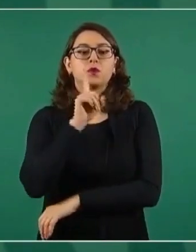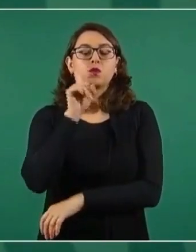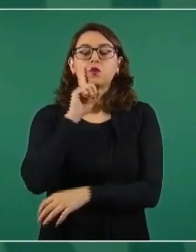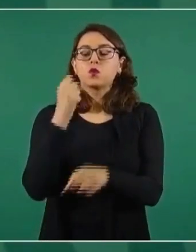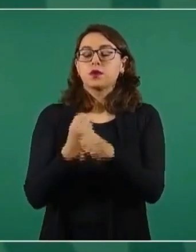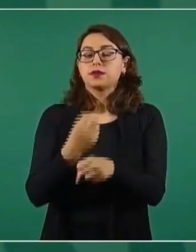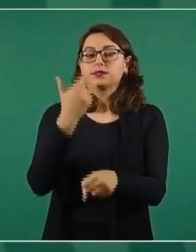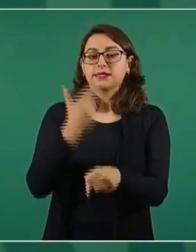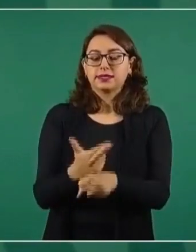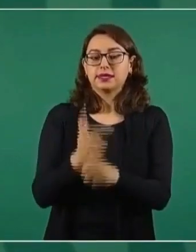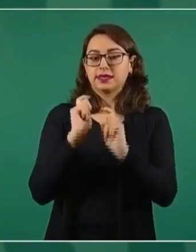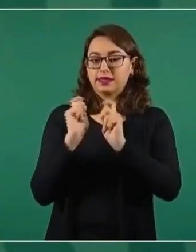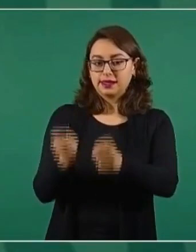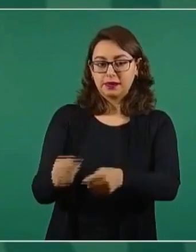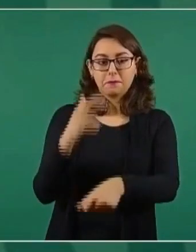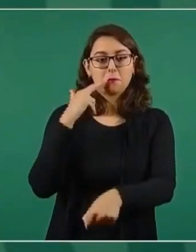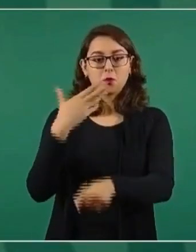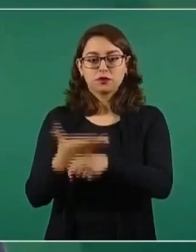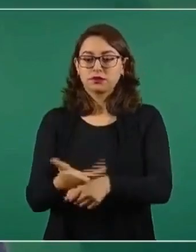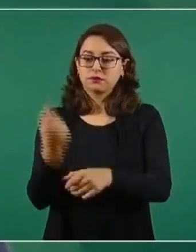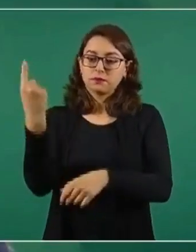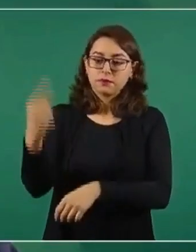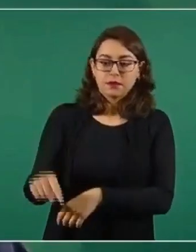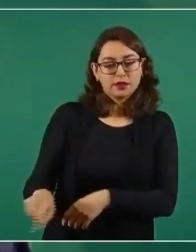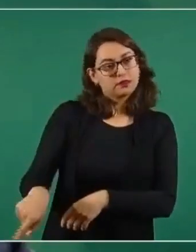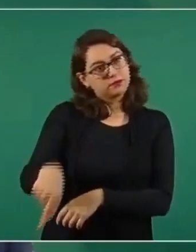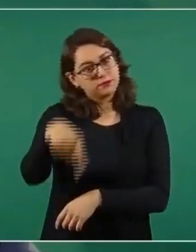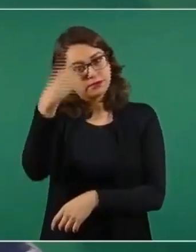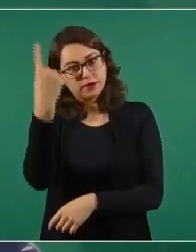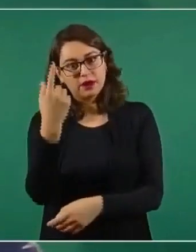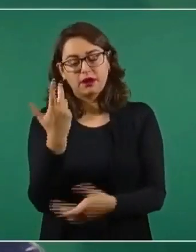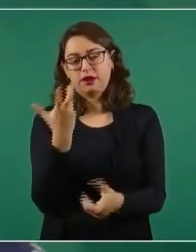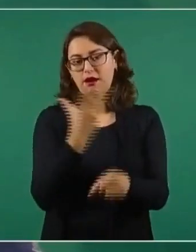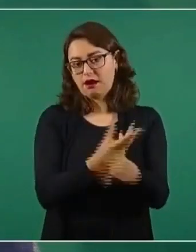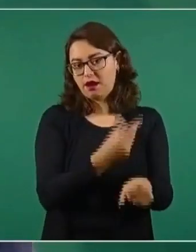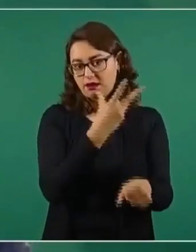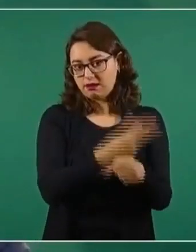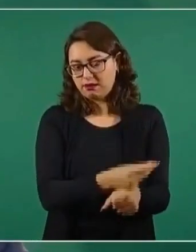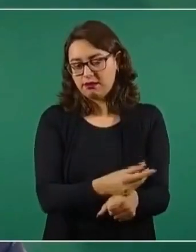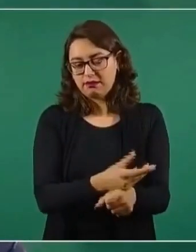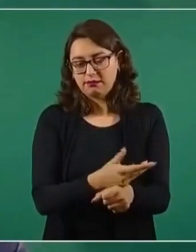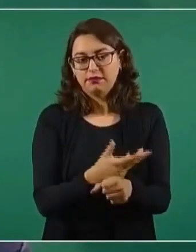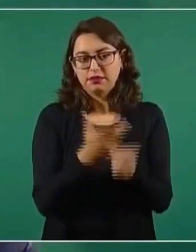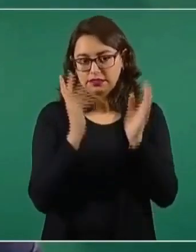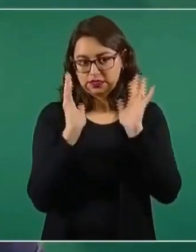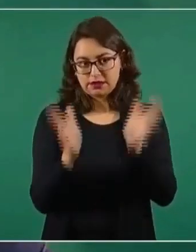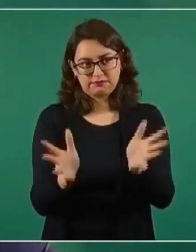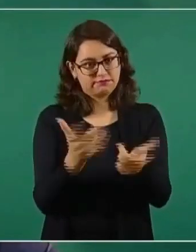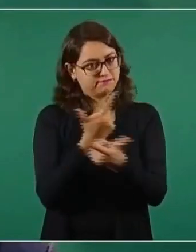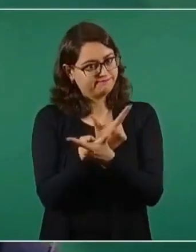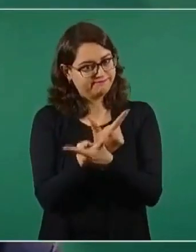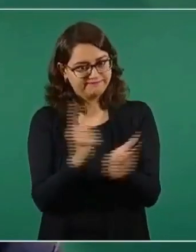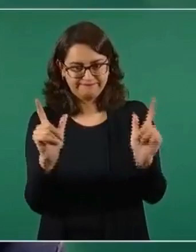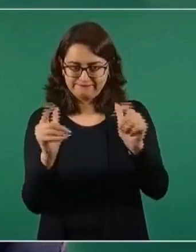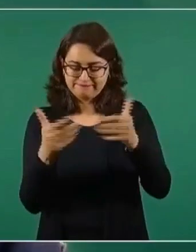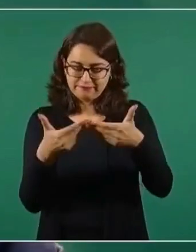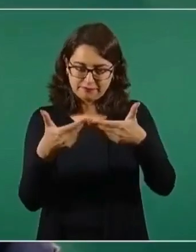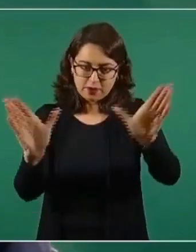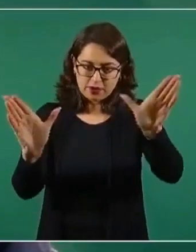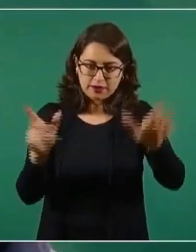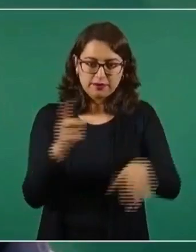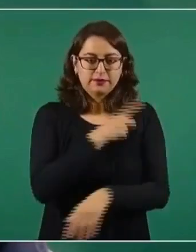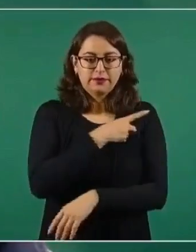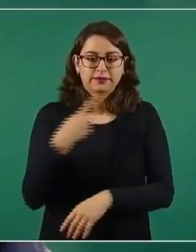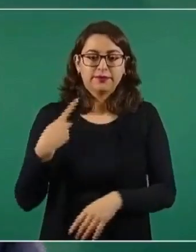tiene la instrucción para que se liberen todas esas